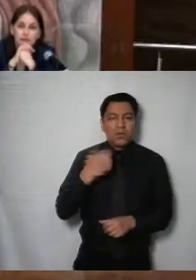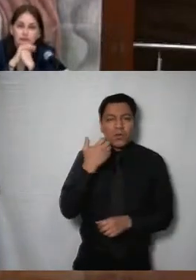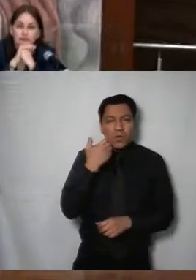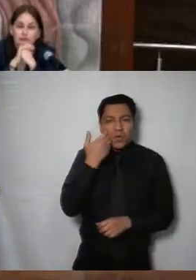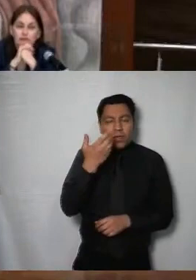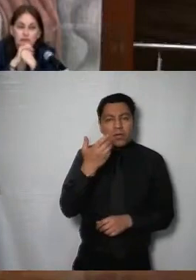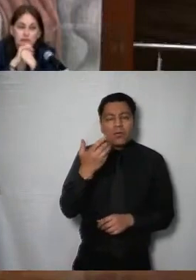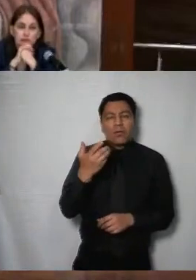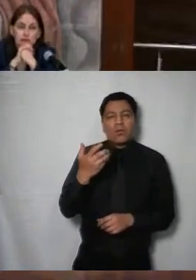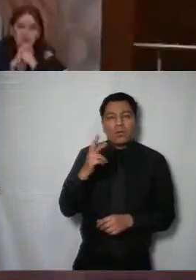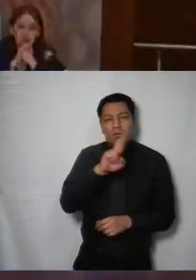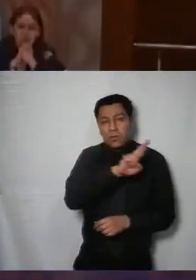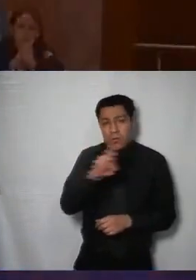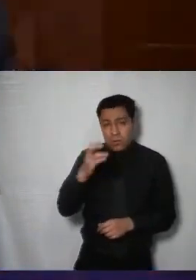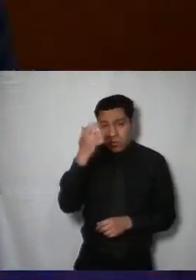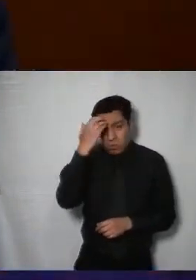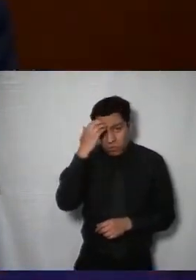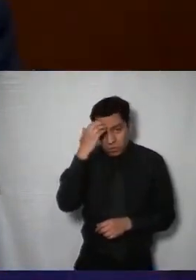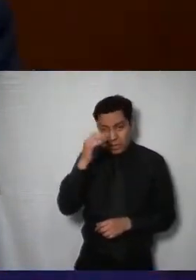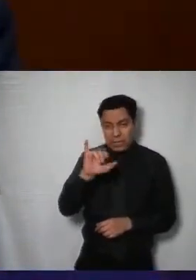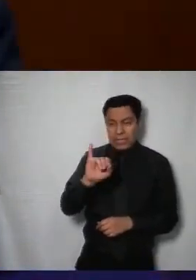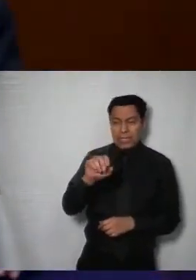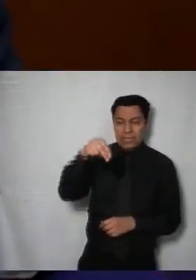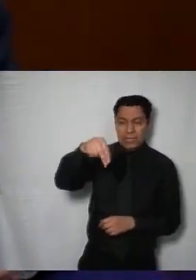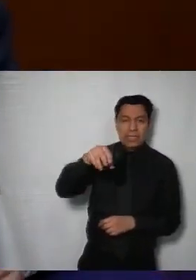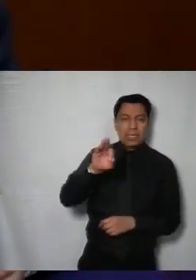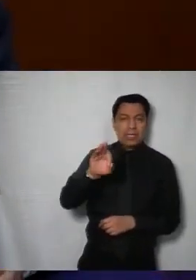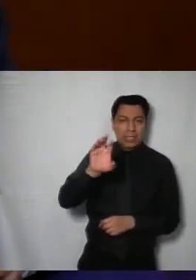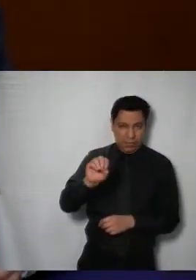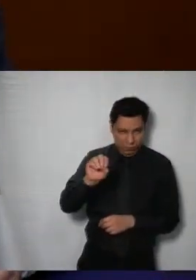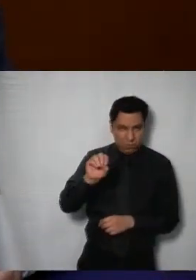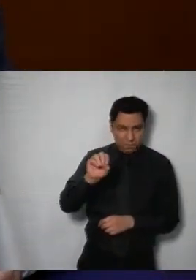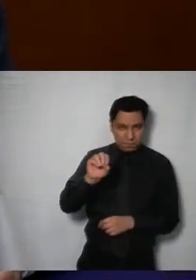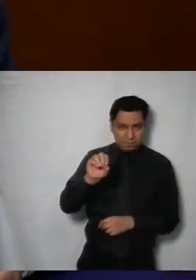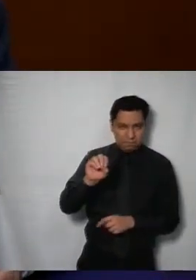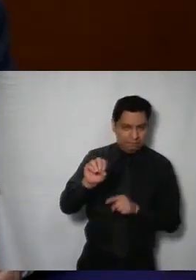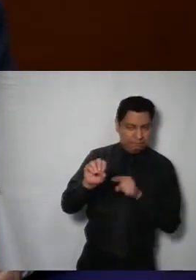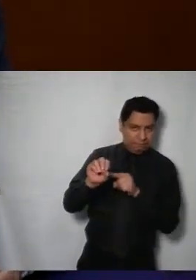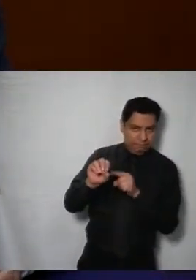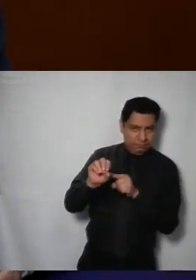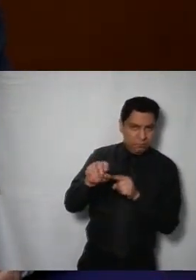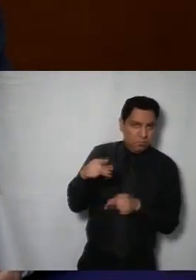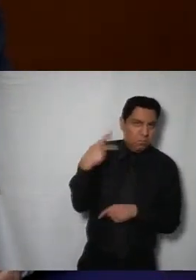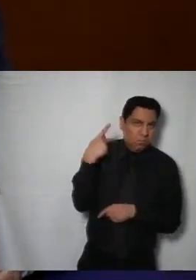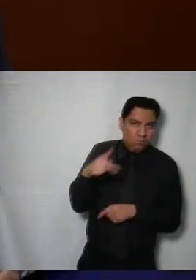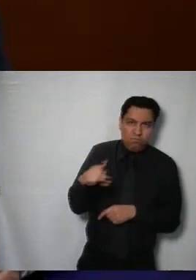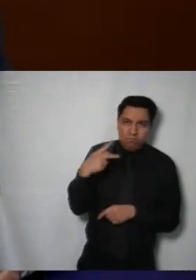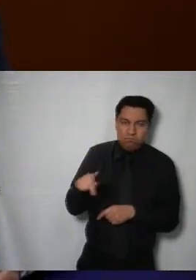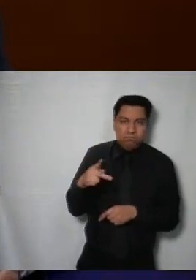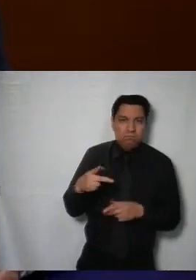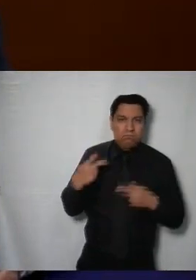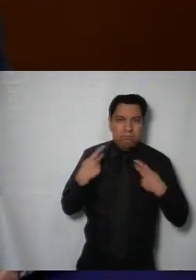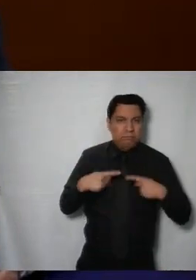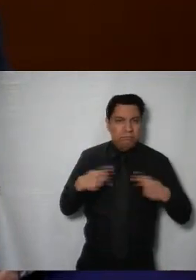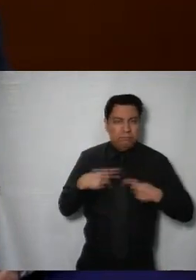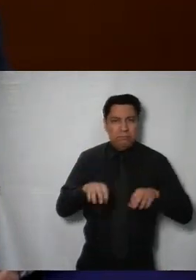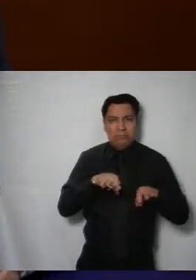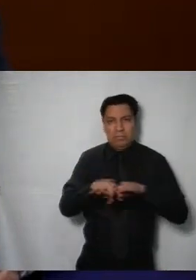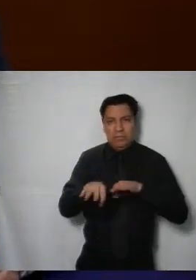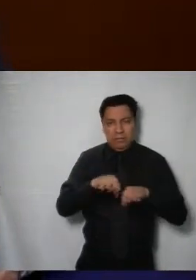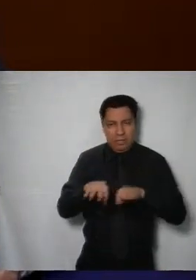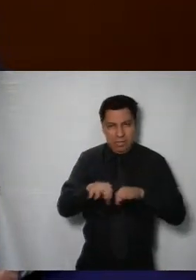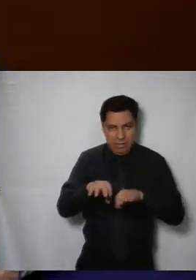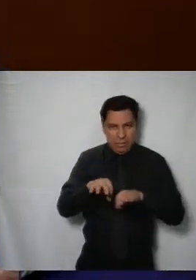áreas administrativas del Info Ciudad de México y que bajo la coordinación en este caso de la Secretaría